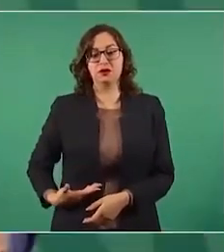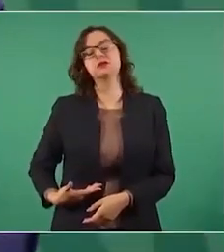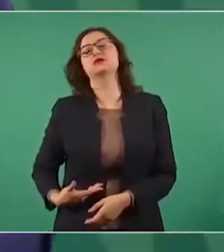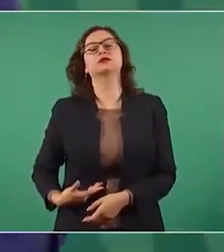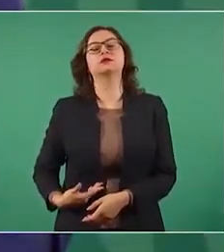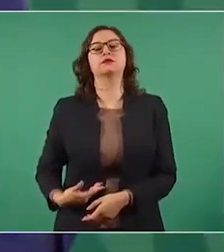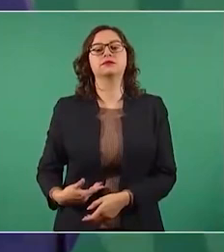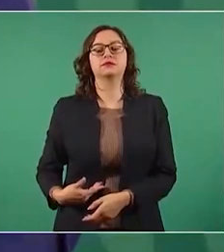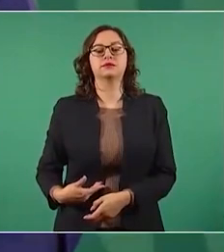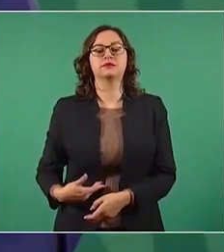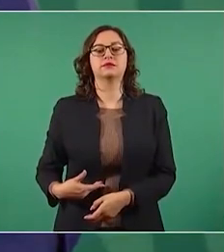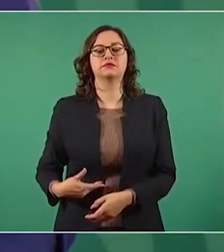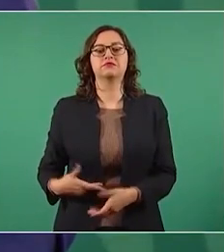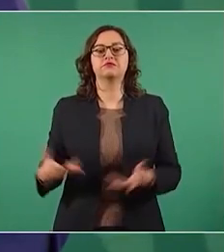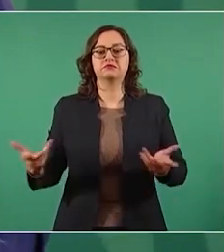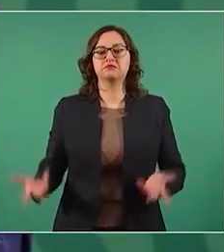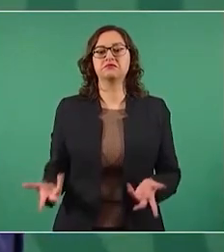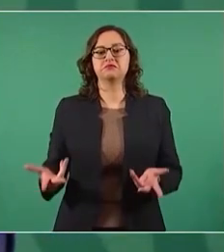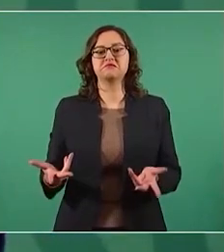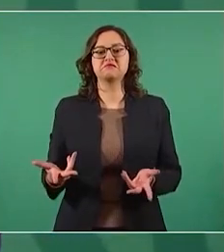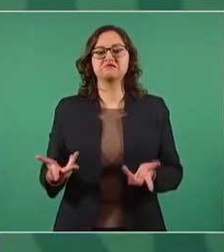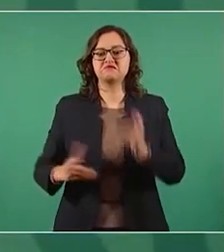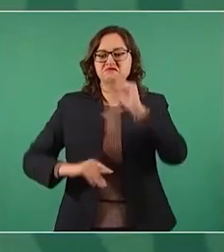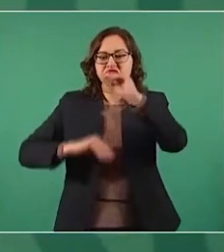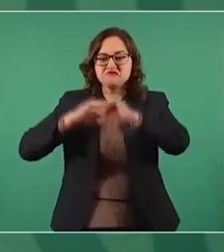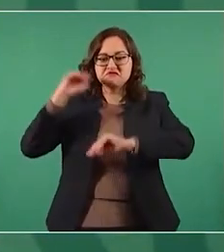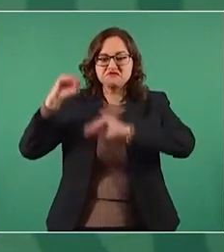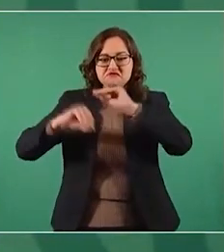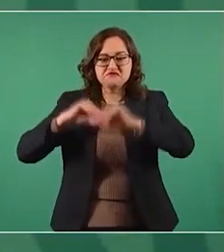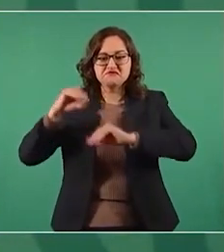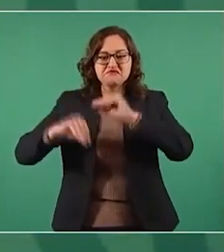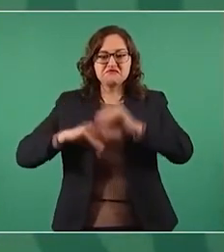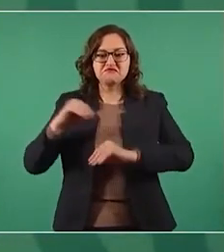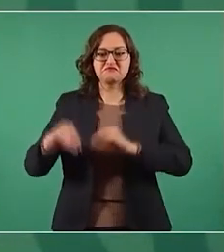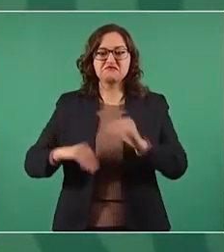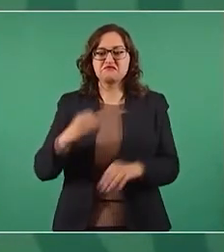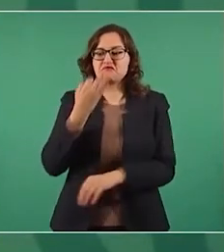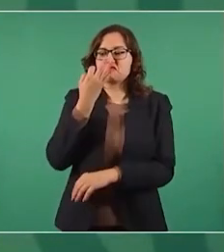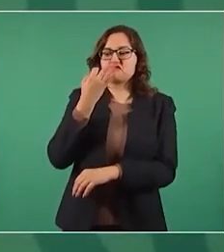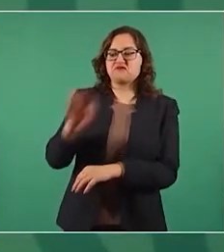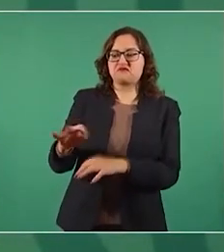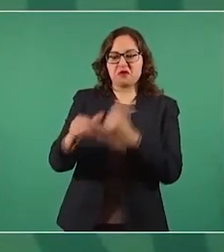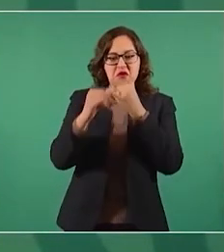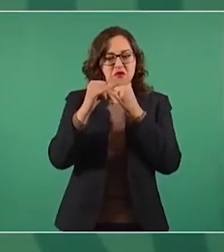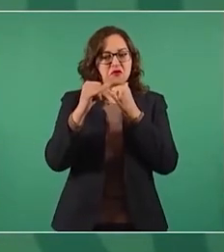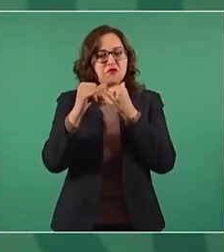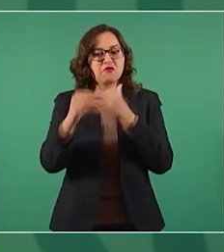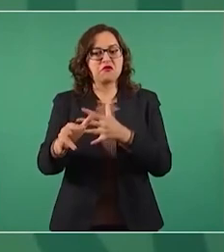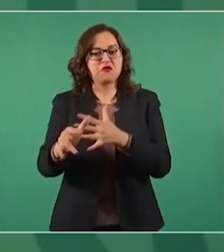democrático se convierte en traidor a la democracia